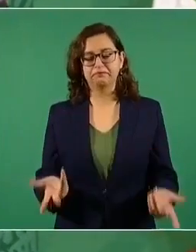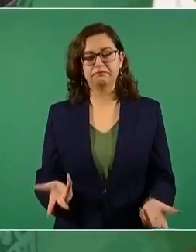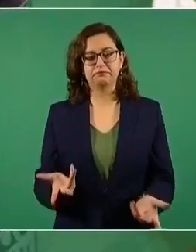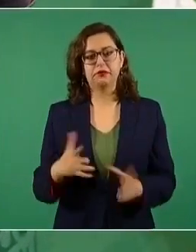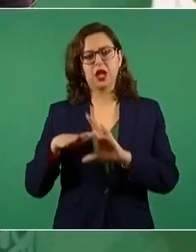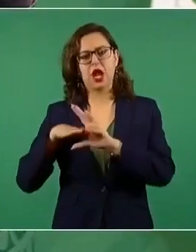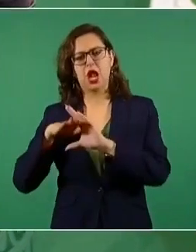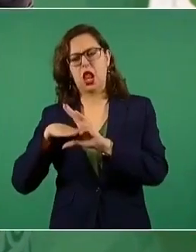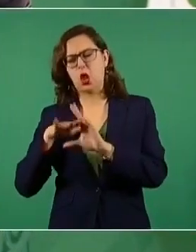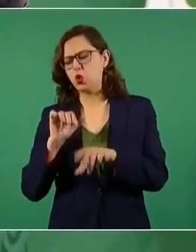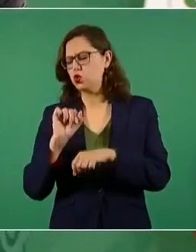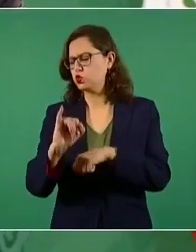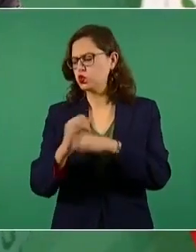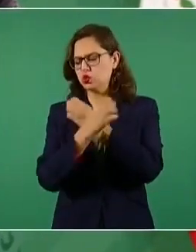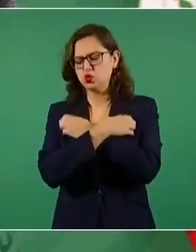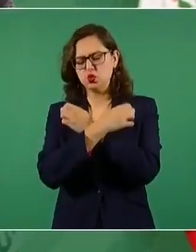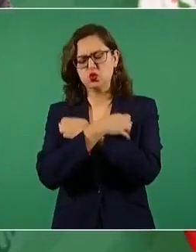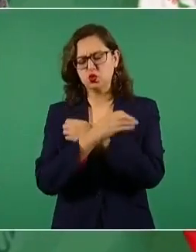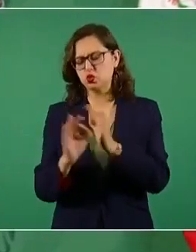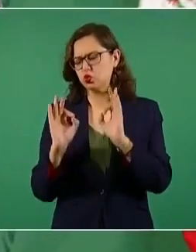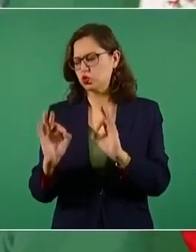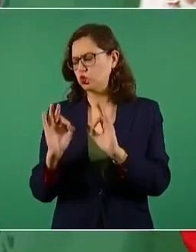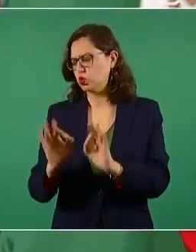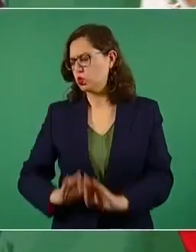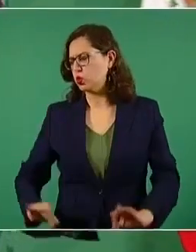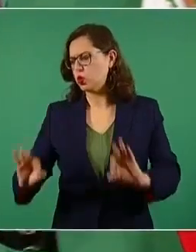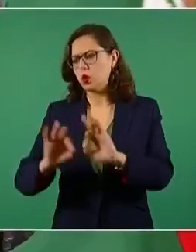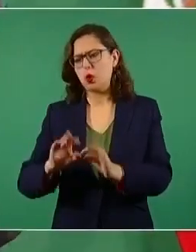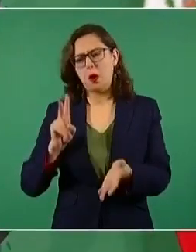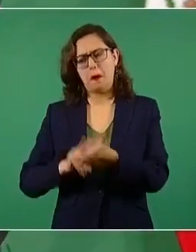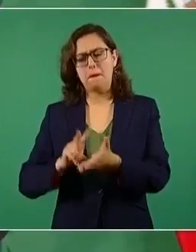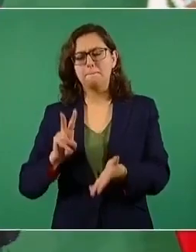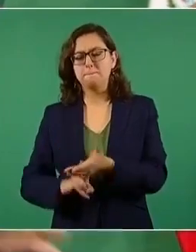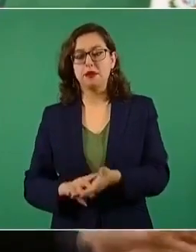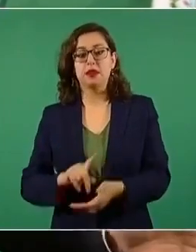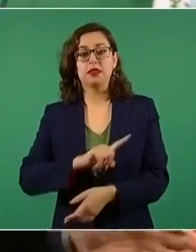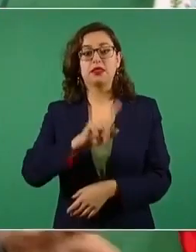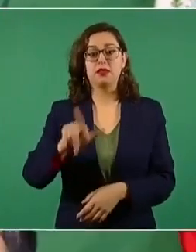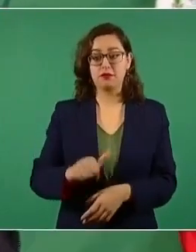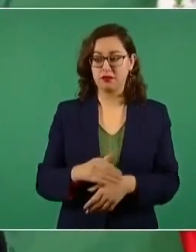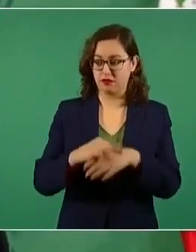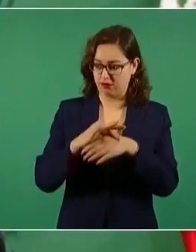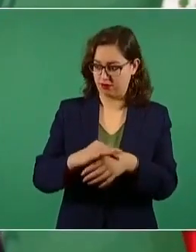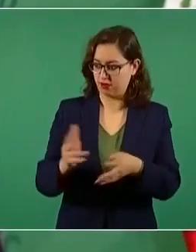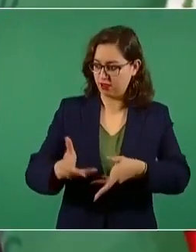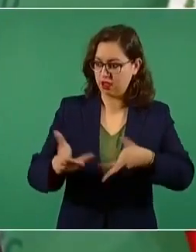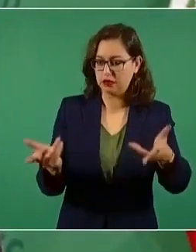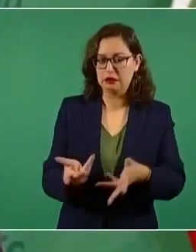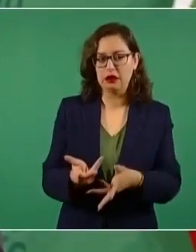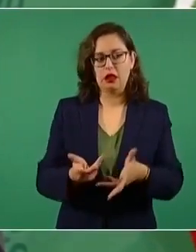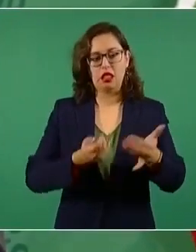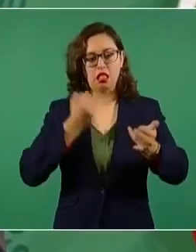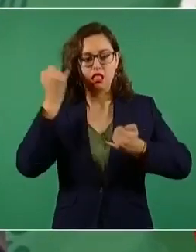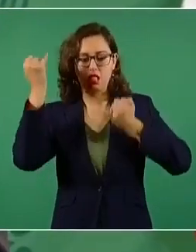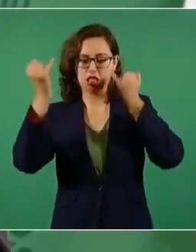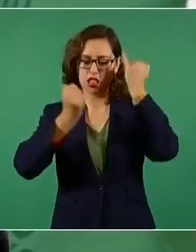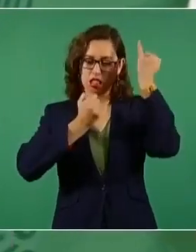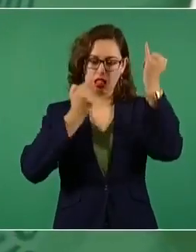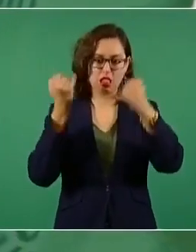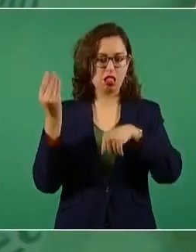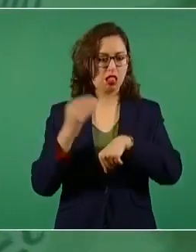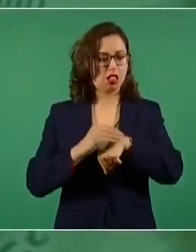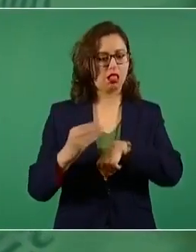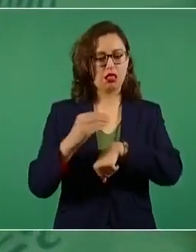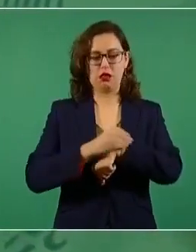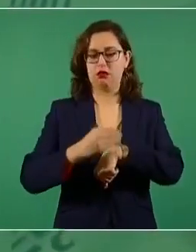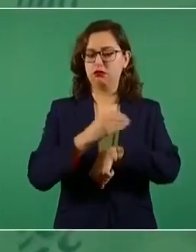buscamos excusas, pretextos para no